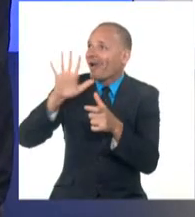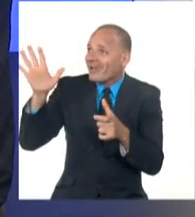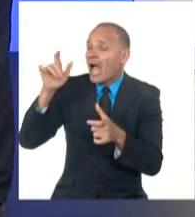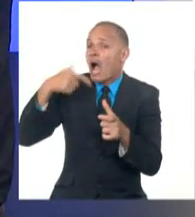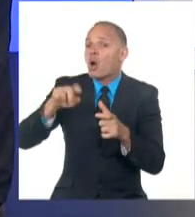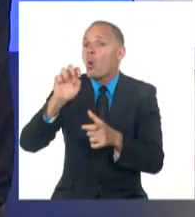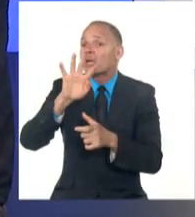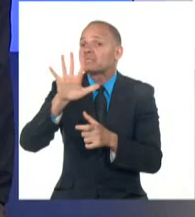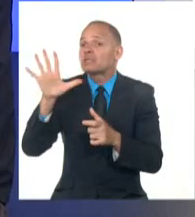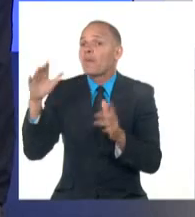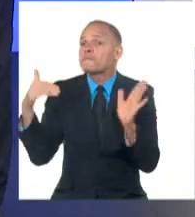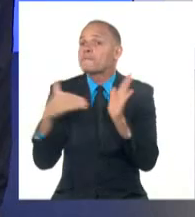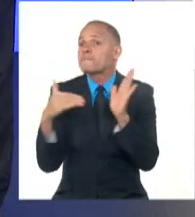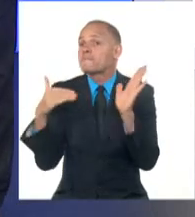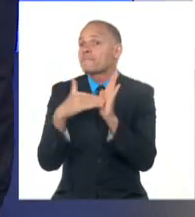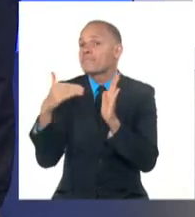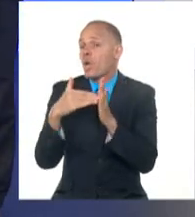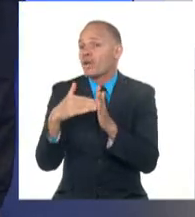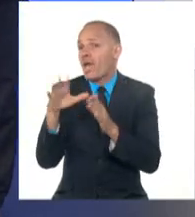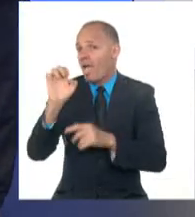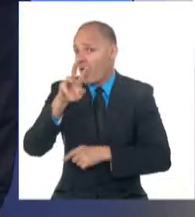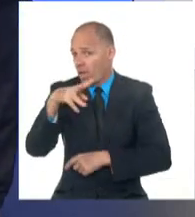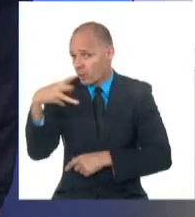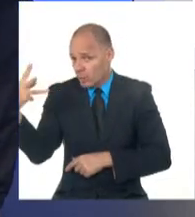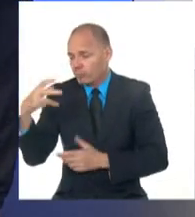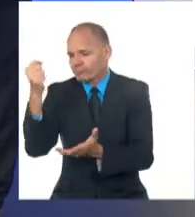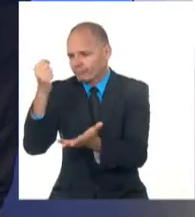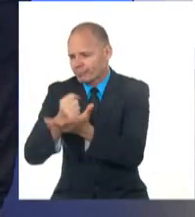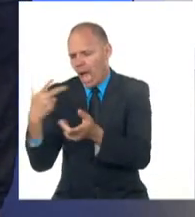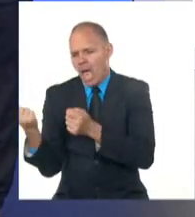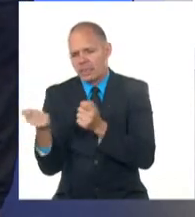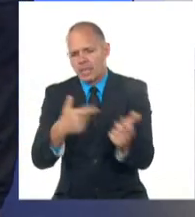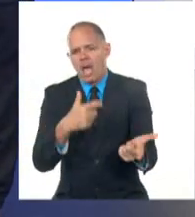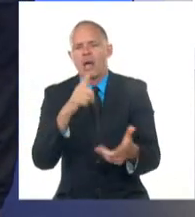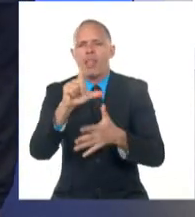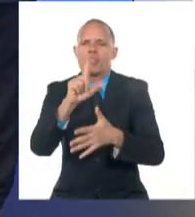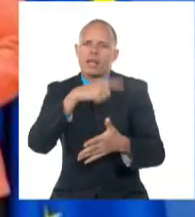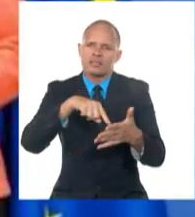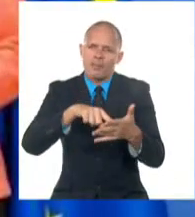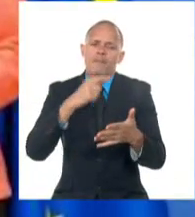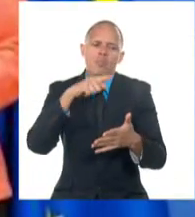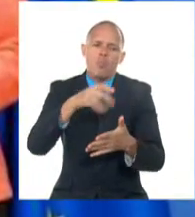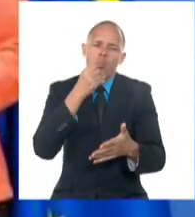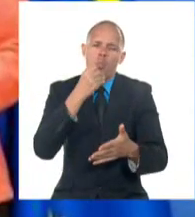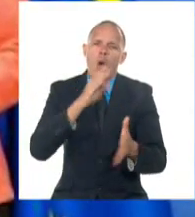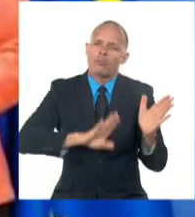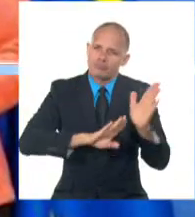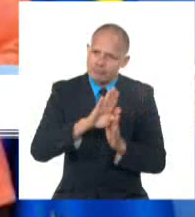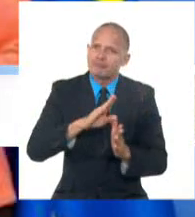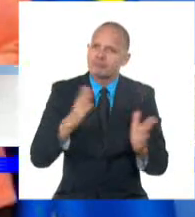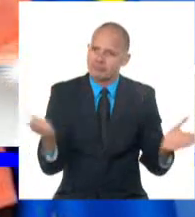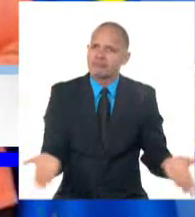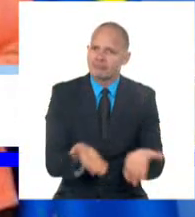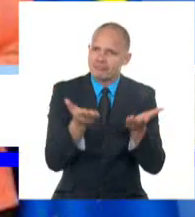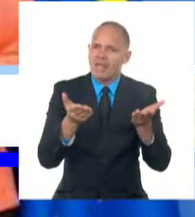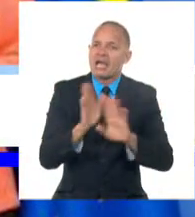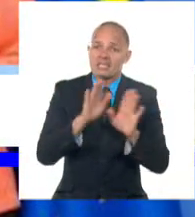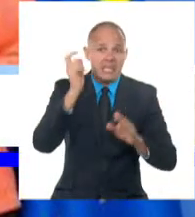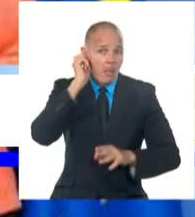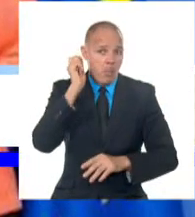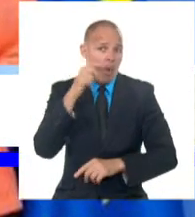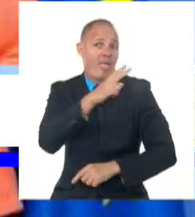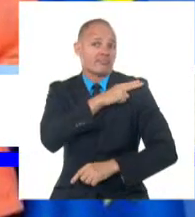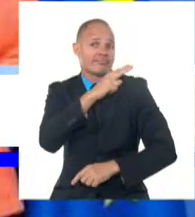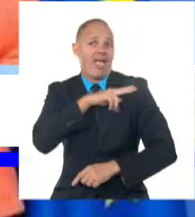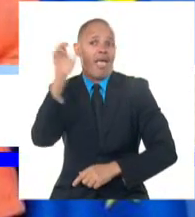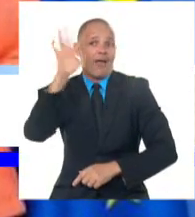Así lo informó este lunes la presidenta de la Comisión Europea, Ursula von der Leyen. En la apertura de una mesa redonda con dirigentes políticos y empresariales